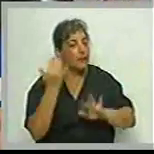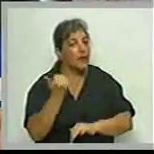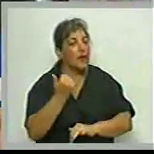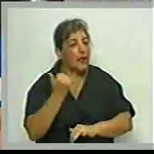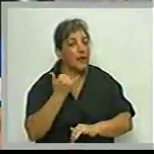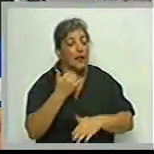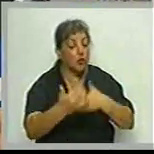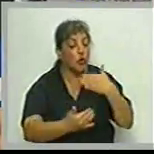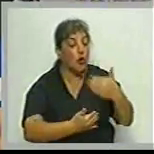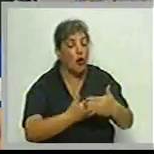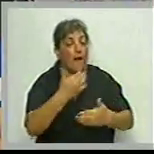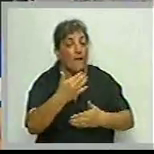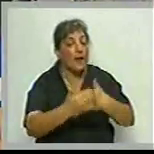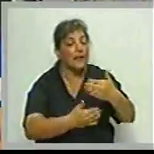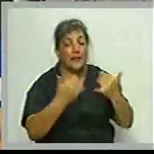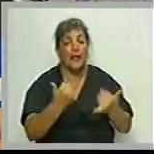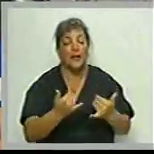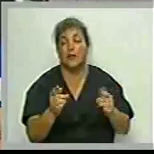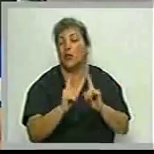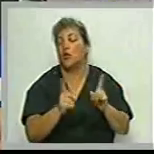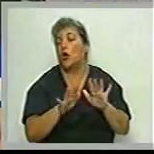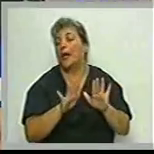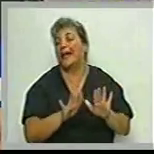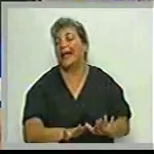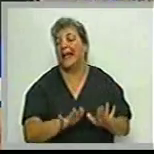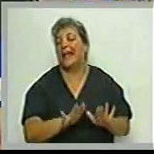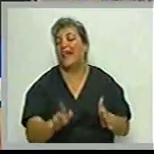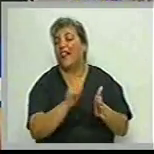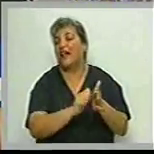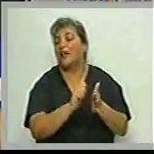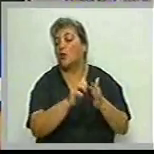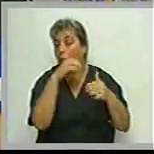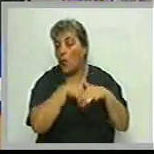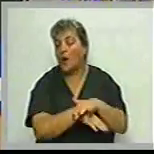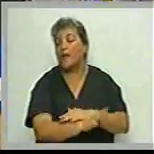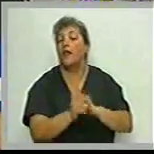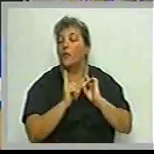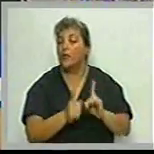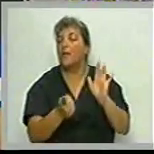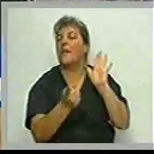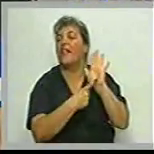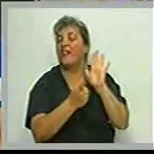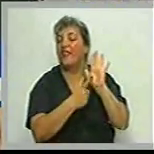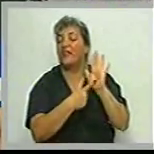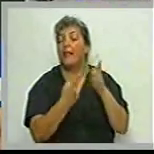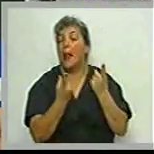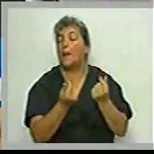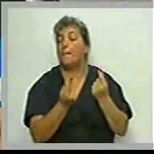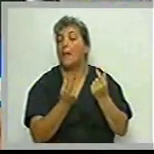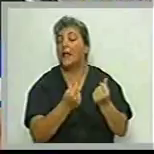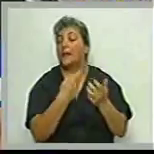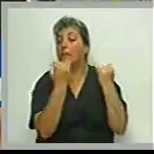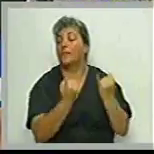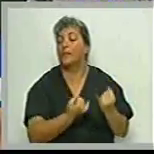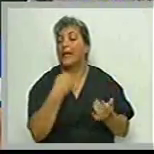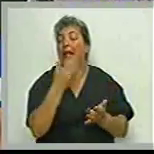pasos se vayan concretando y no que quede en la mera letra fría. También habla, digamos, de los fondos, digamos, ¿no? Que el